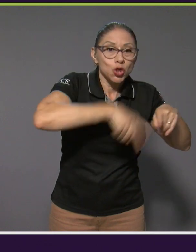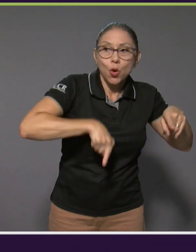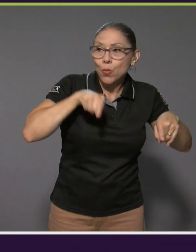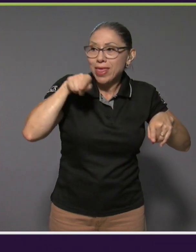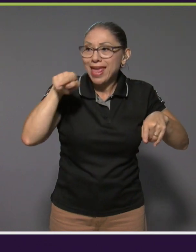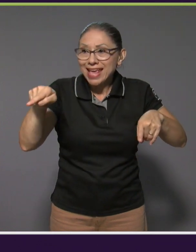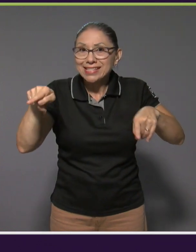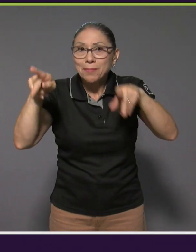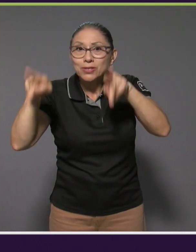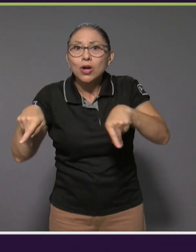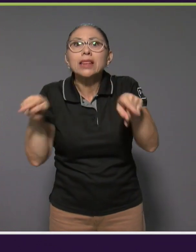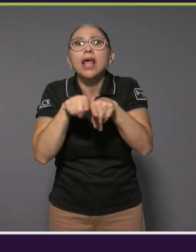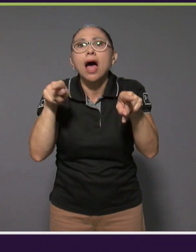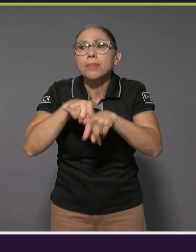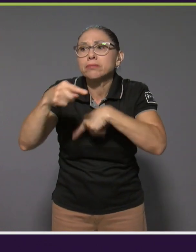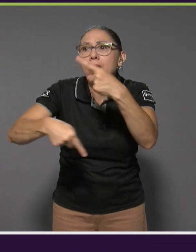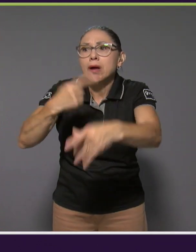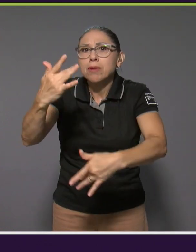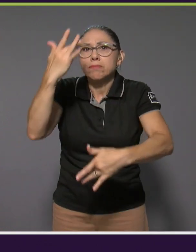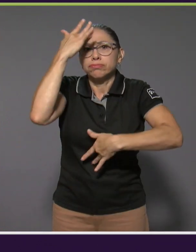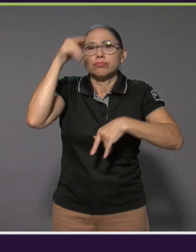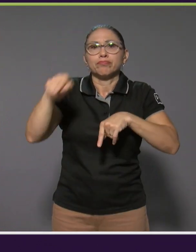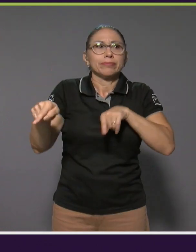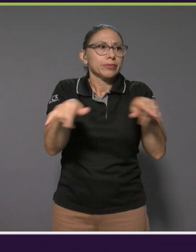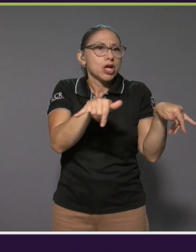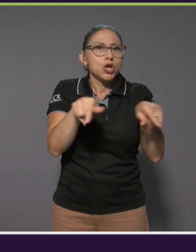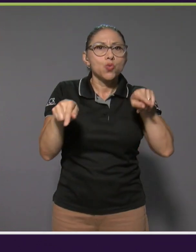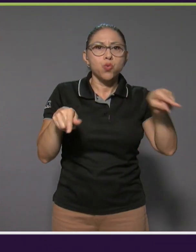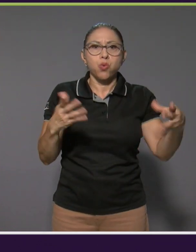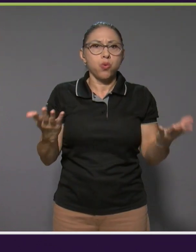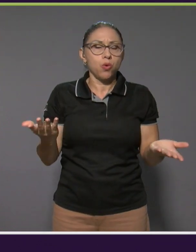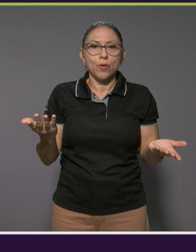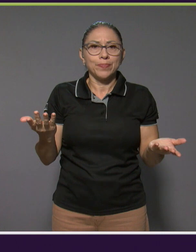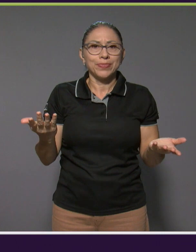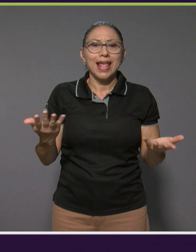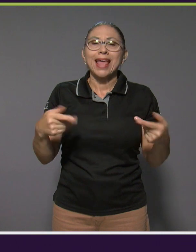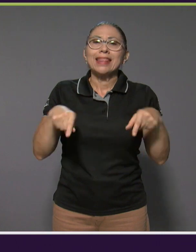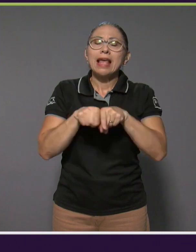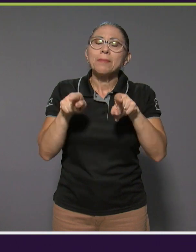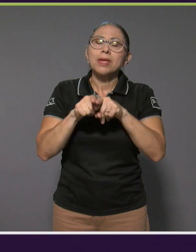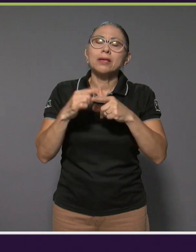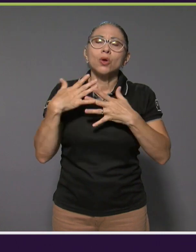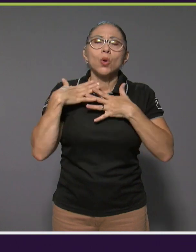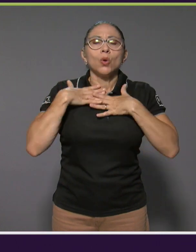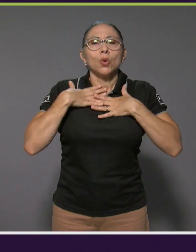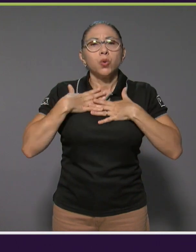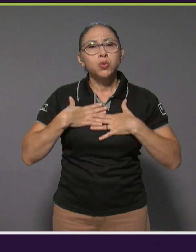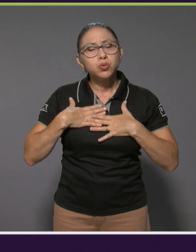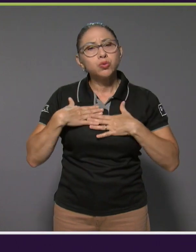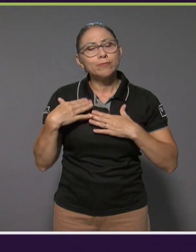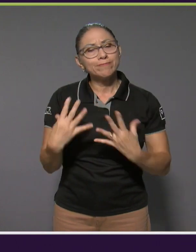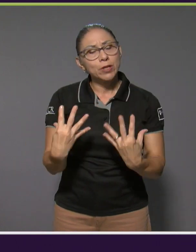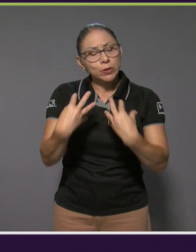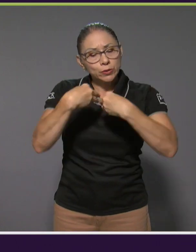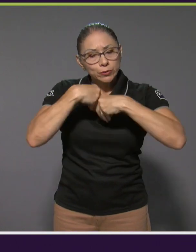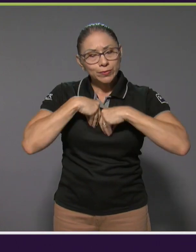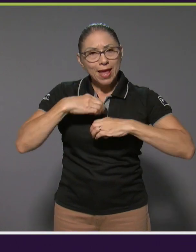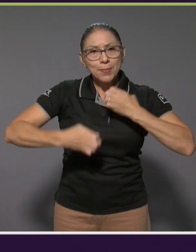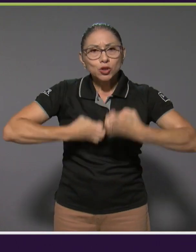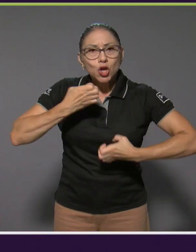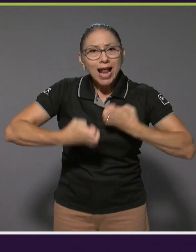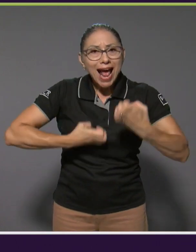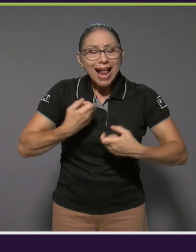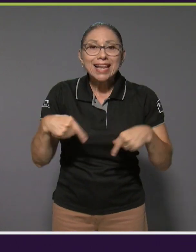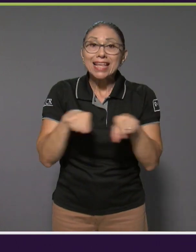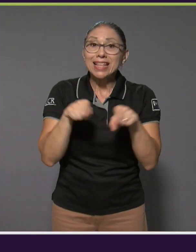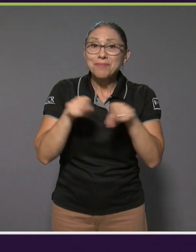otro paciente paliativo. La carga emocional y la carga socioeconómica es